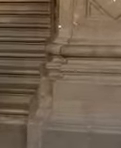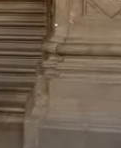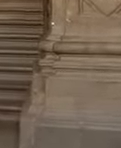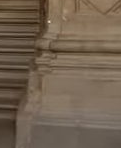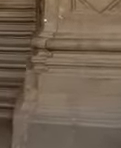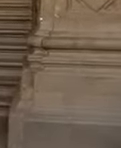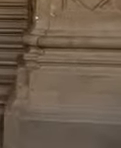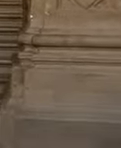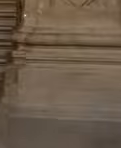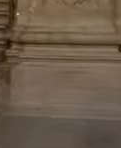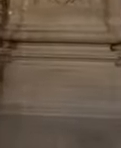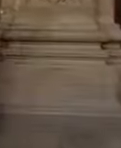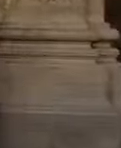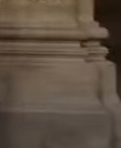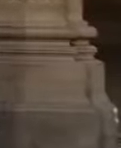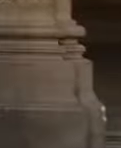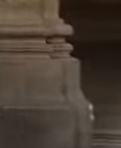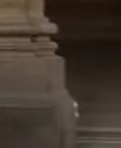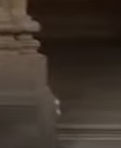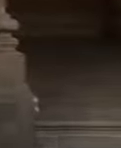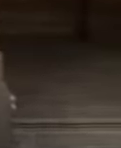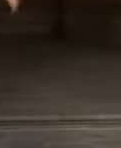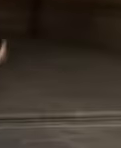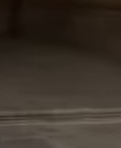Toda la historia... ¿Sí?